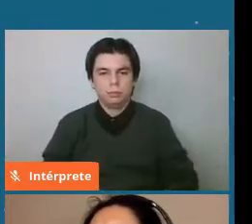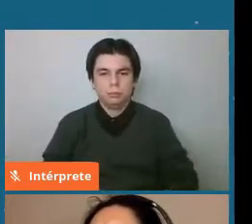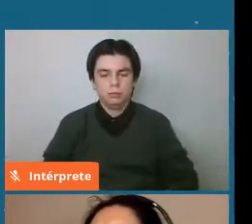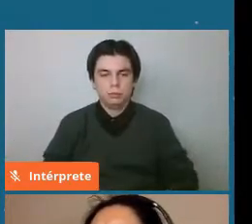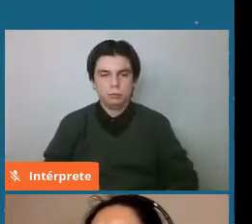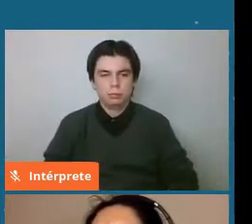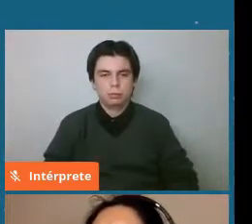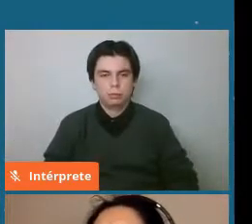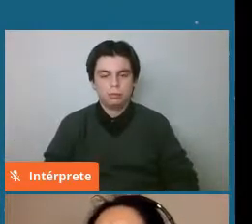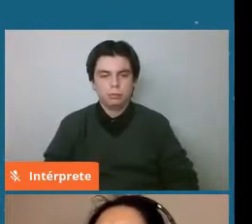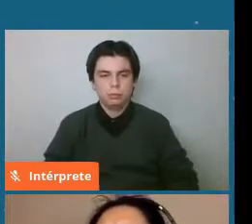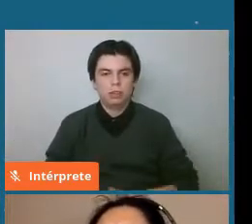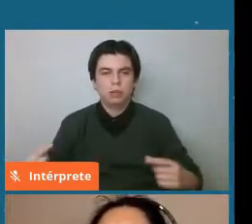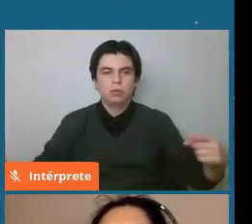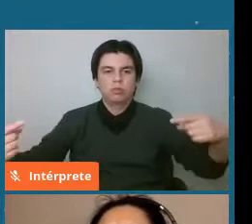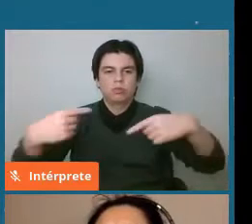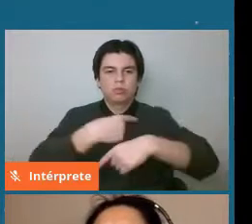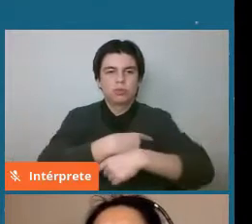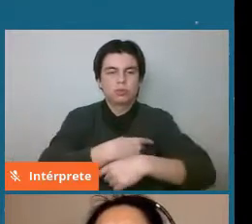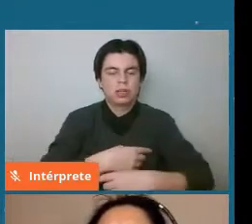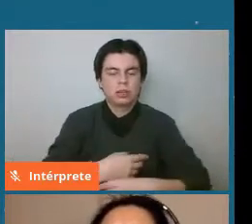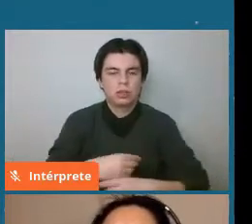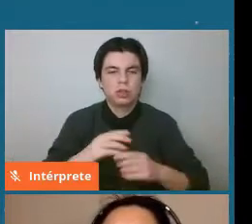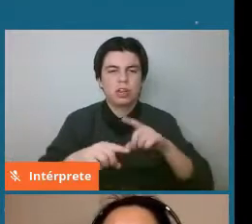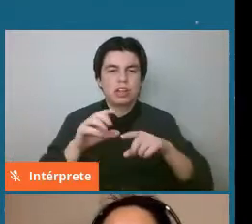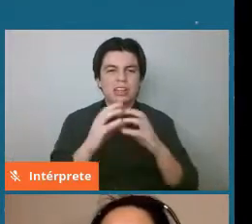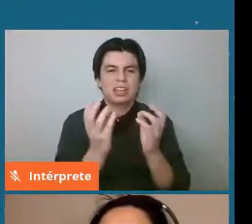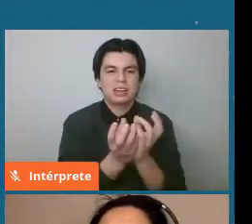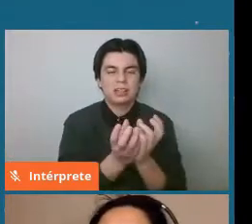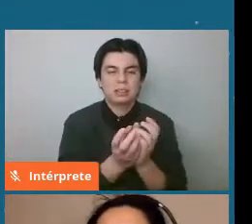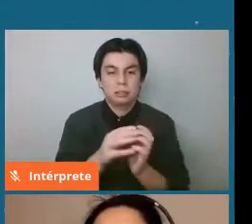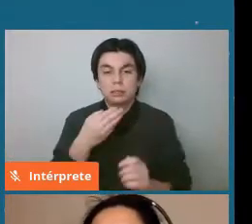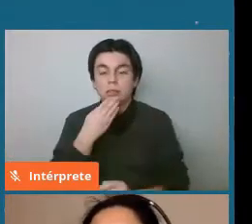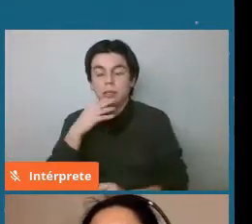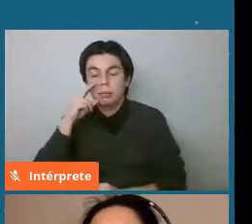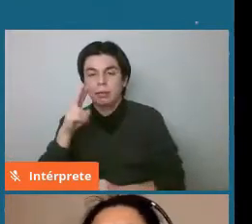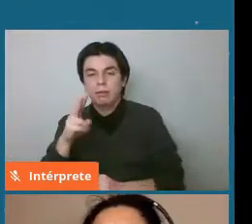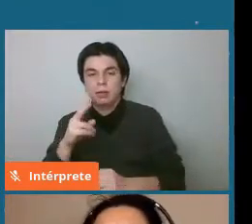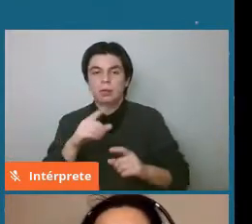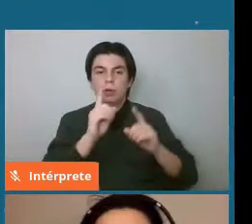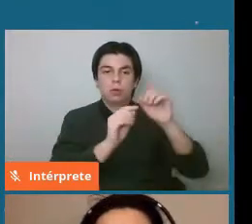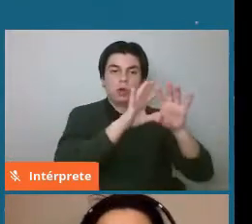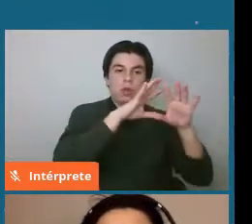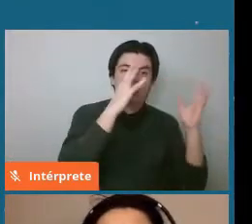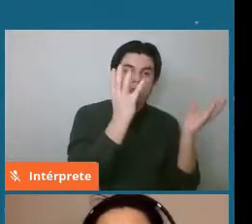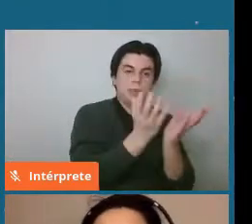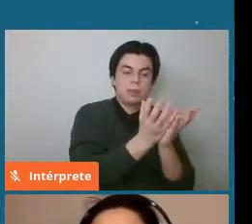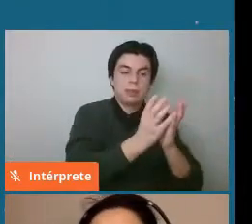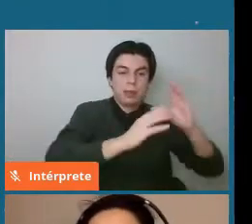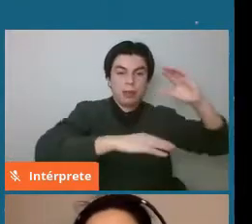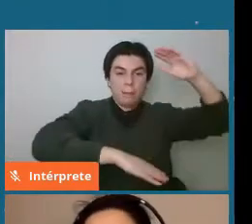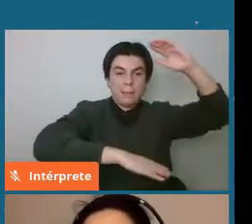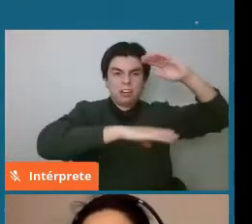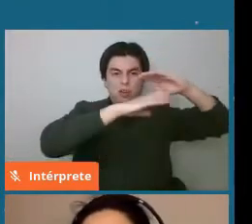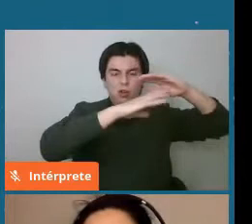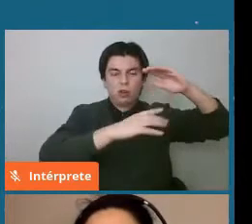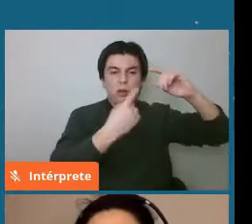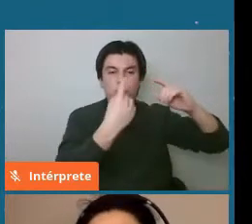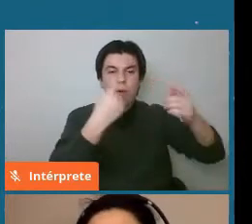Y lo que vemos también es que entonces esos tamaños pueden variar de casi mil kilómetros de diámetro,